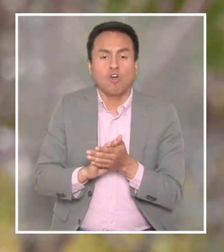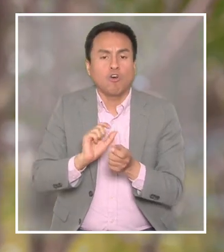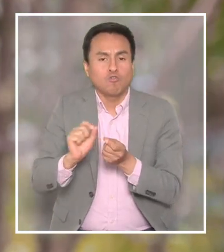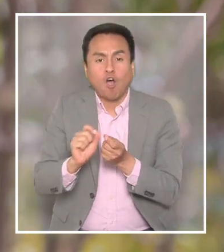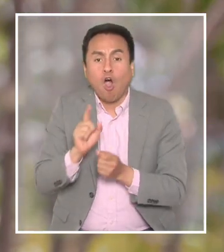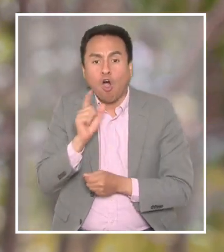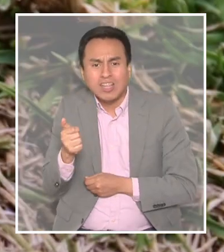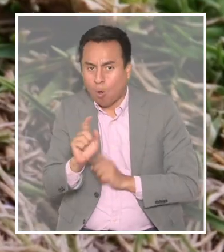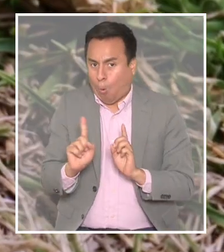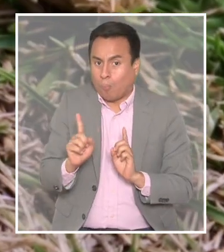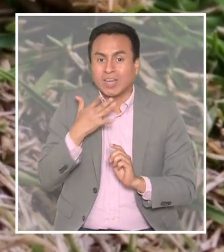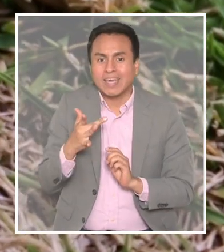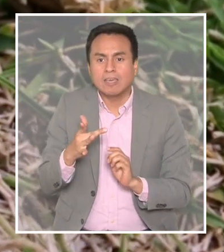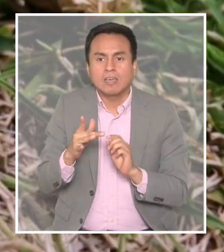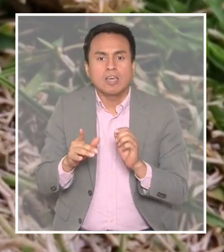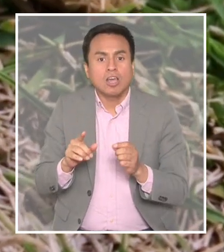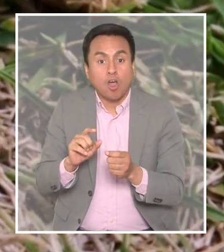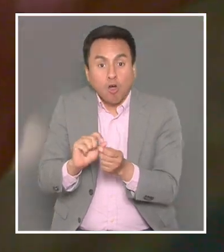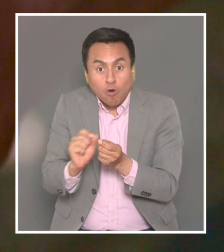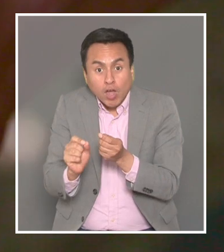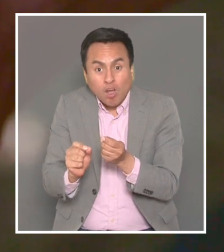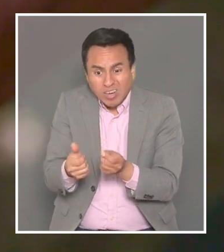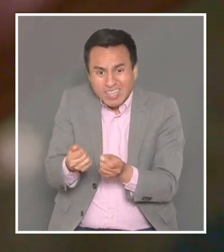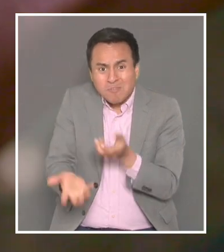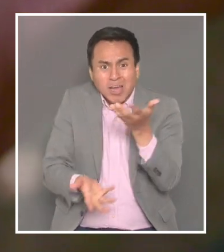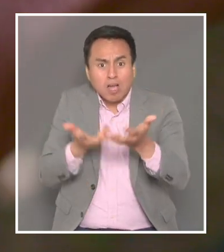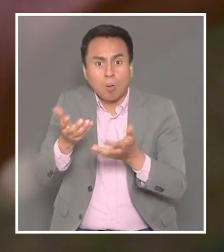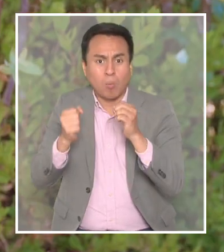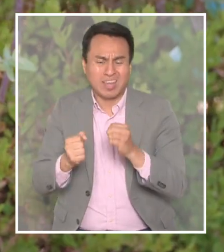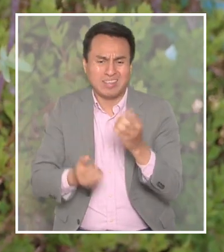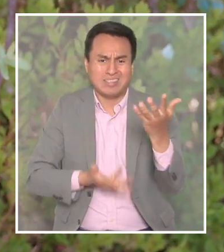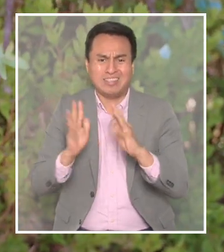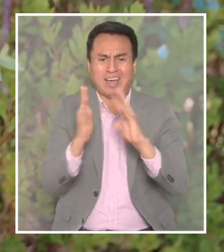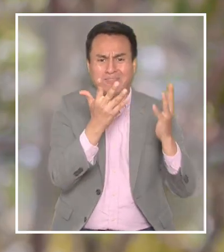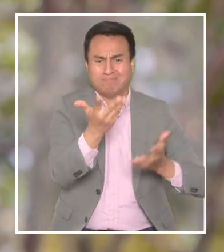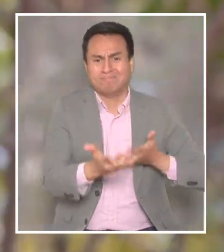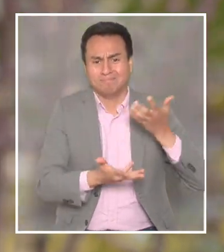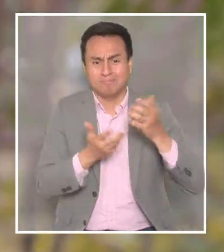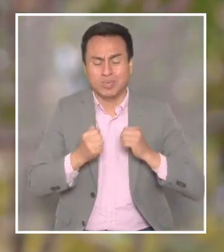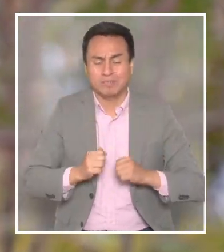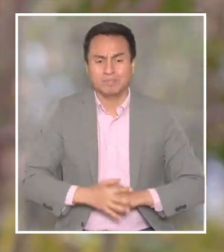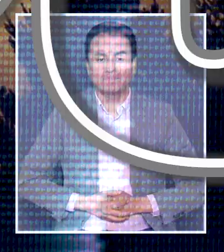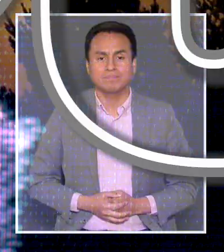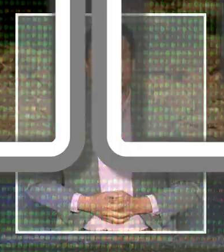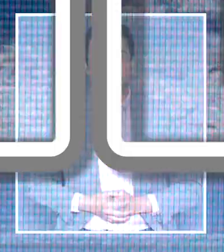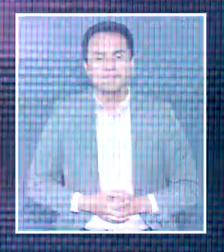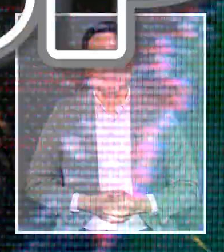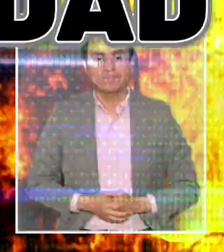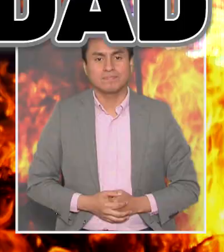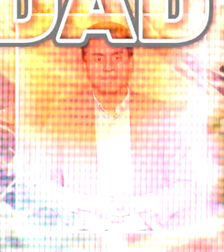niñas elementos como fósforo o encendedores, debido a que al mero fuego o manipulación de estos elementos puede generar un incendio forestal.